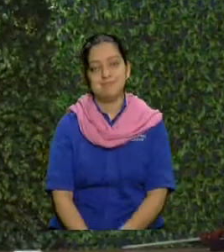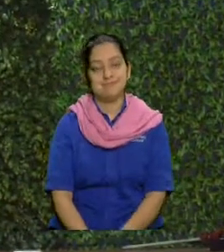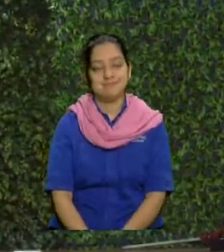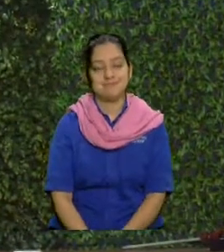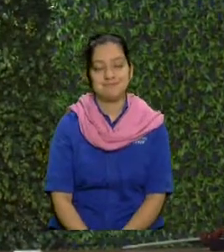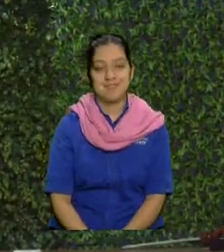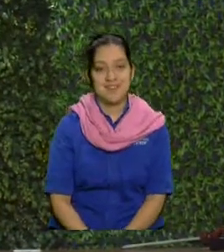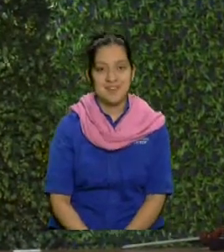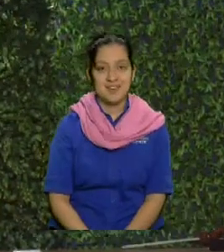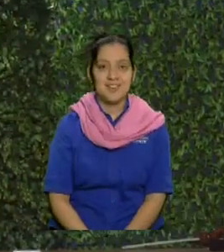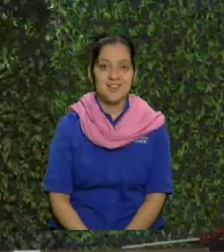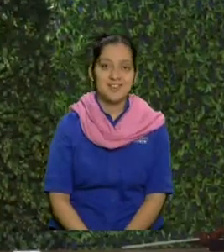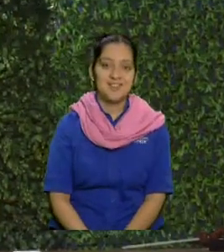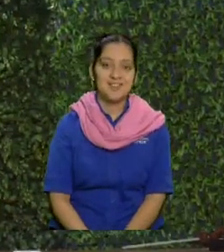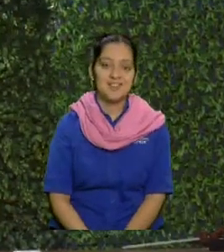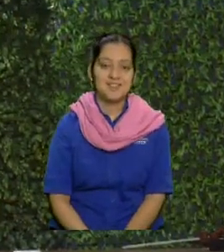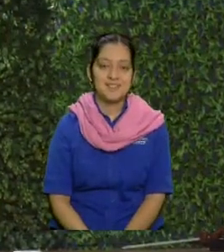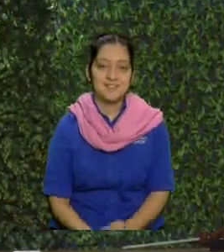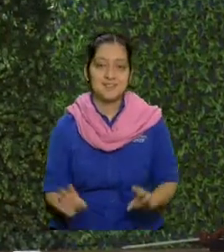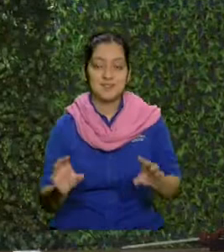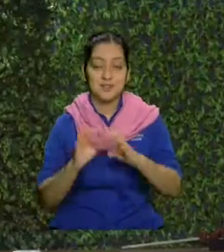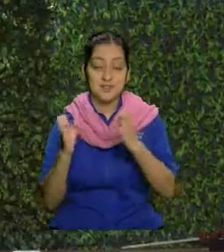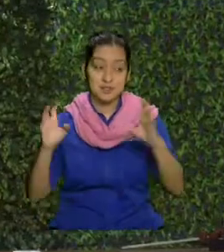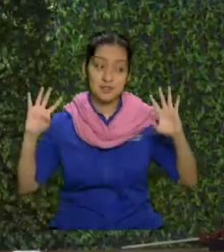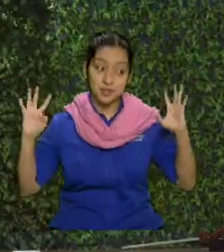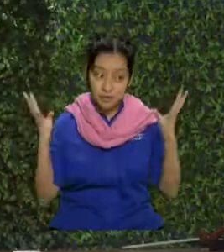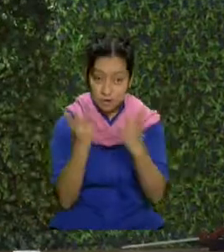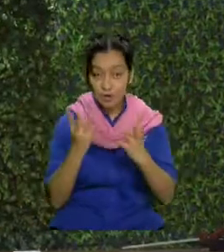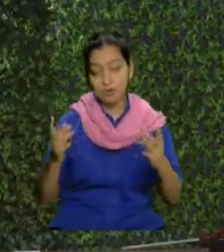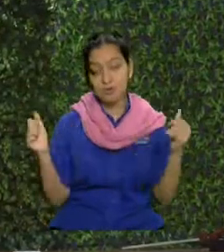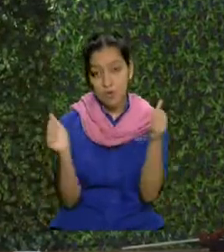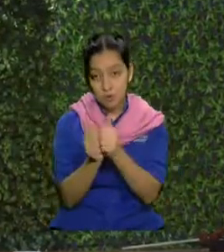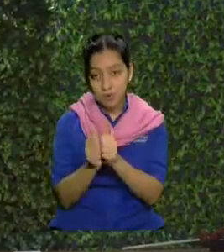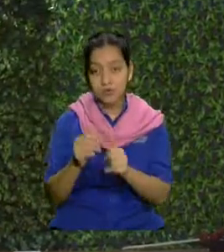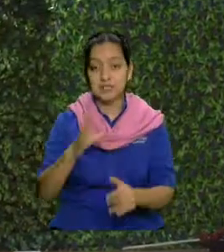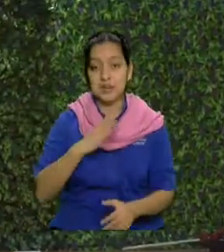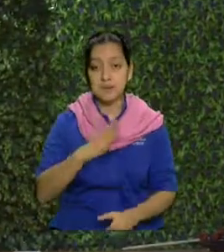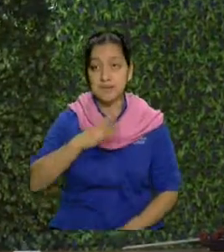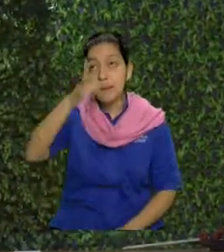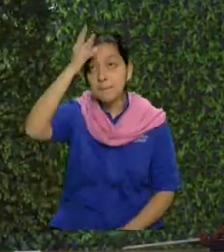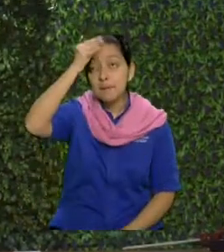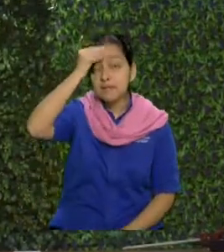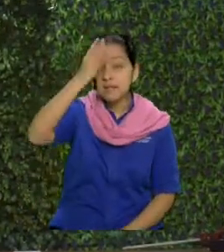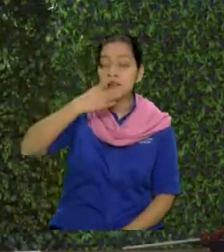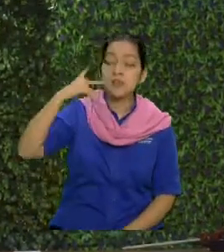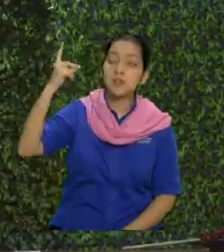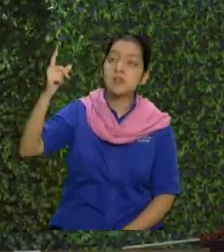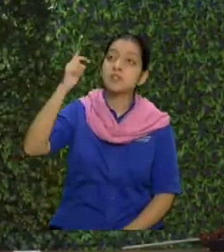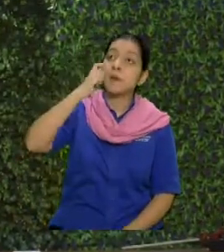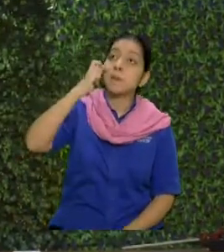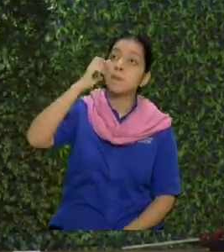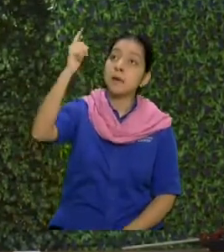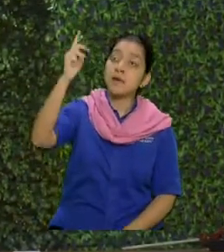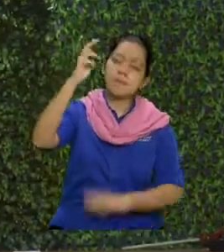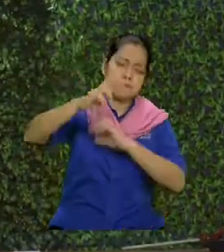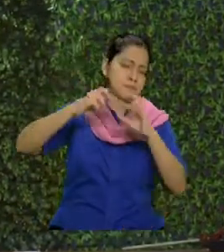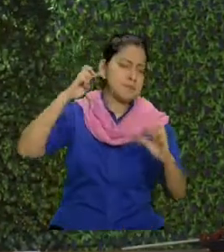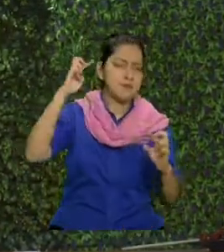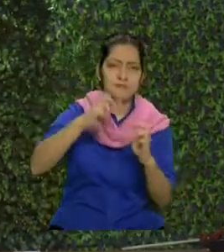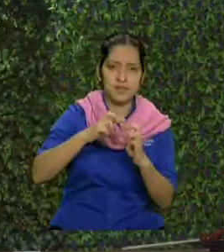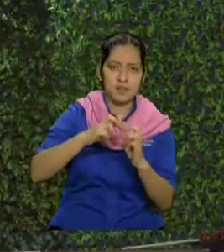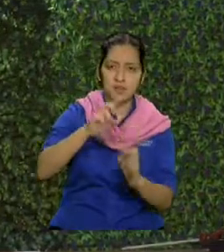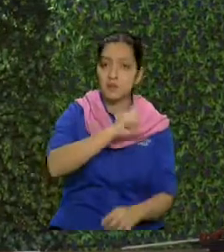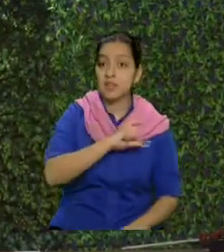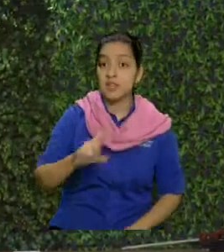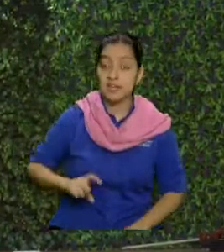A usted también le hace falta. Y todos juntos tenemos que aprender de Dios, el Padre perfecto, de Cristo,